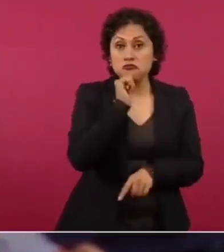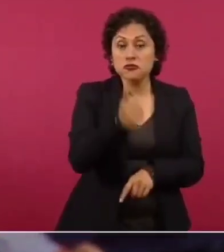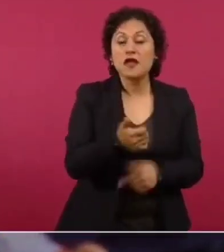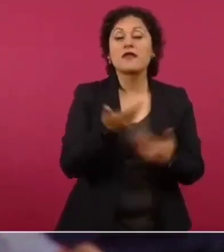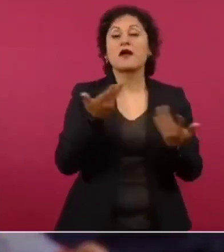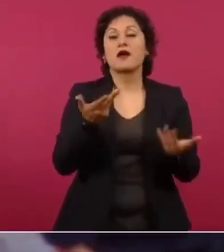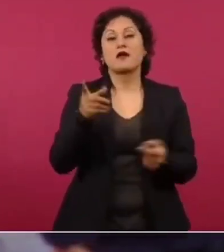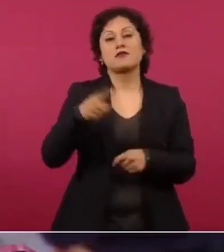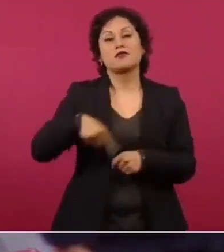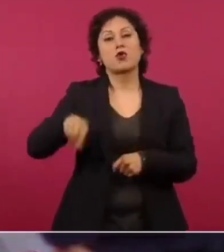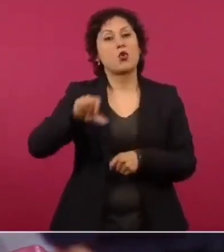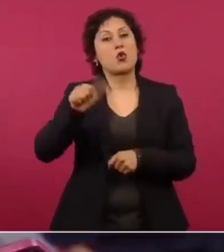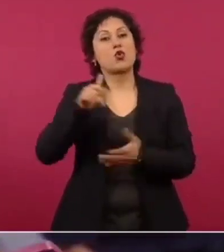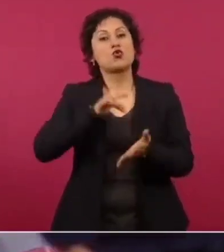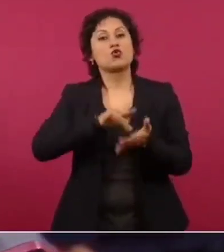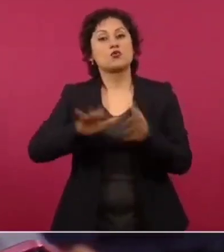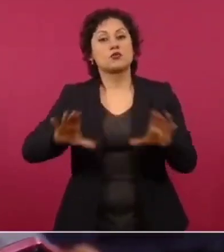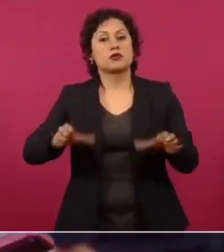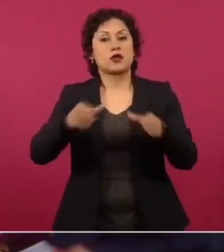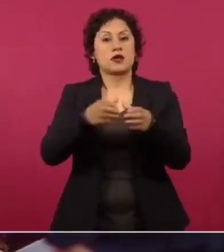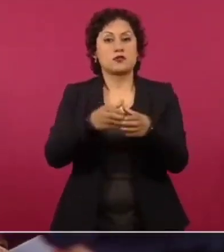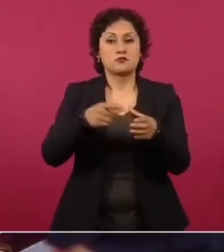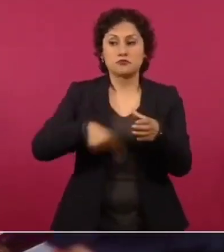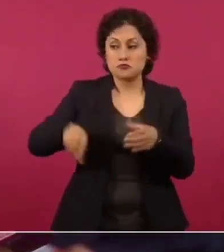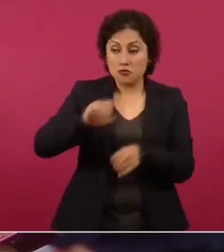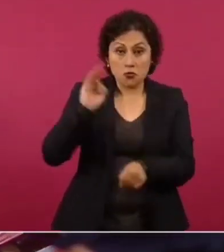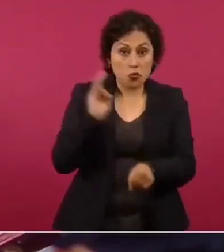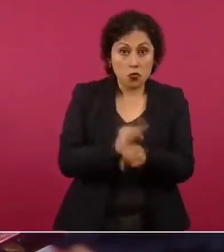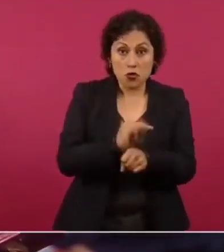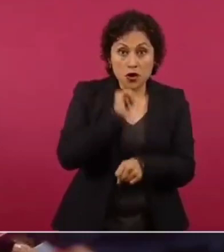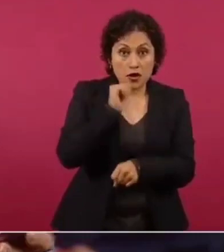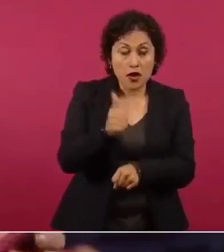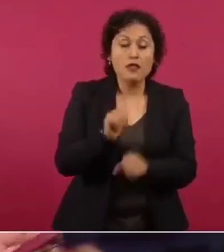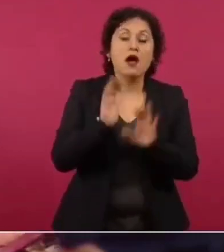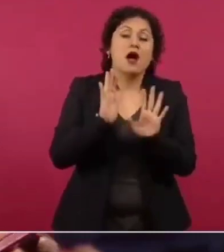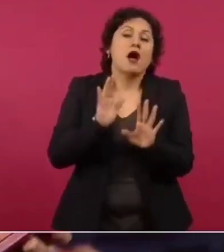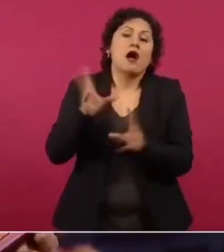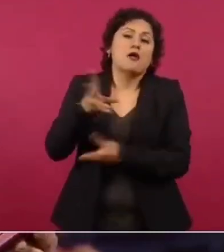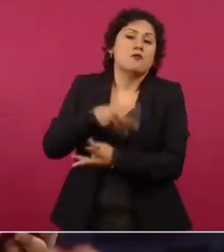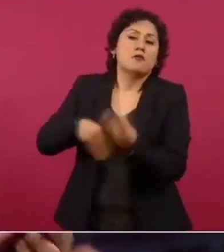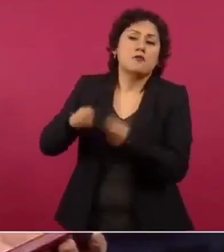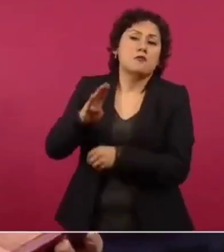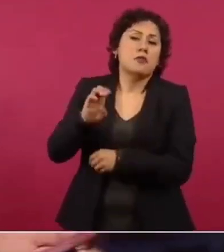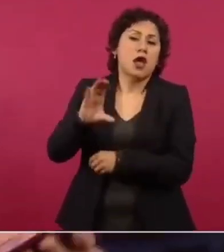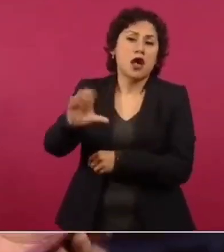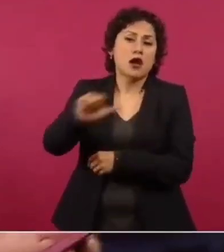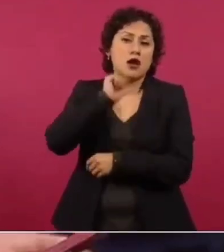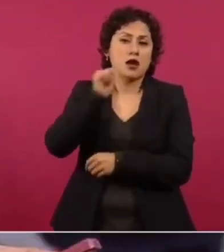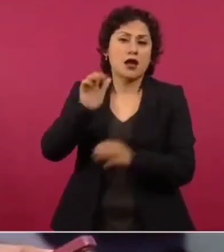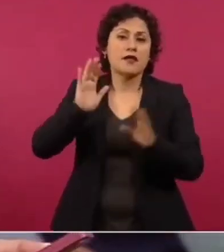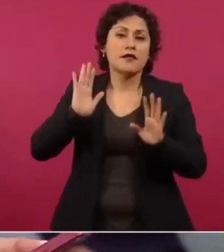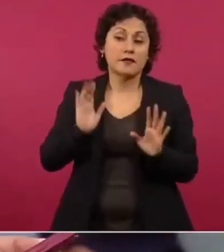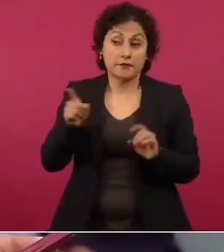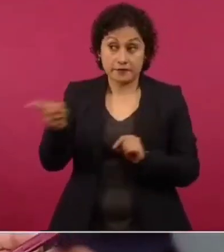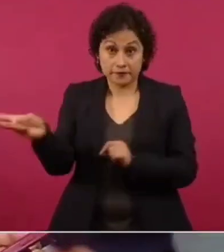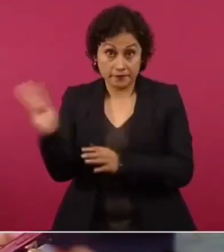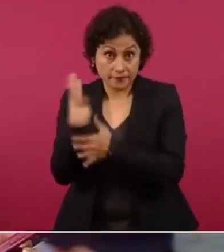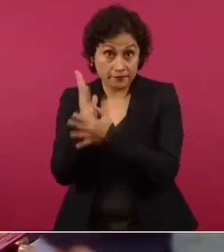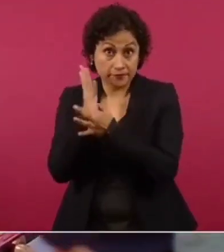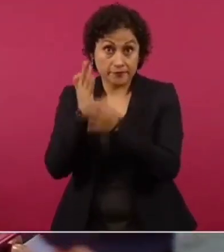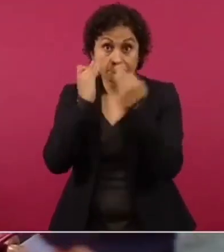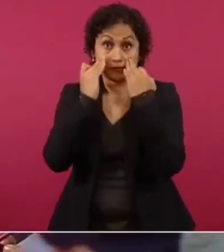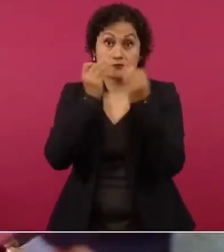de estabilización, entonces las becas no se repondrían. Ese es el antecedente que se tiene y entonces a raíz de todo esto que ha surgido